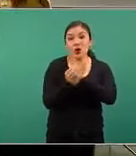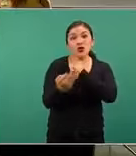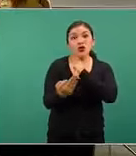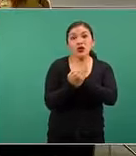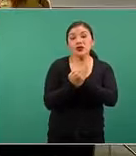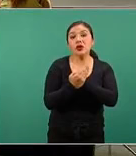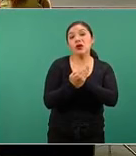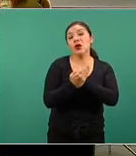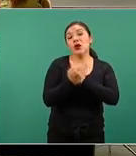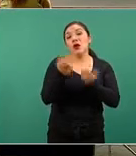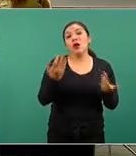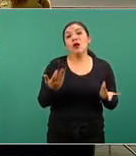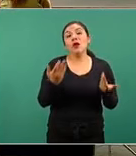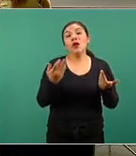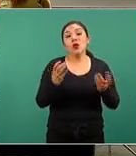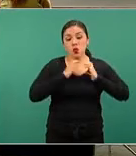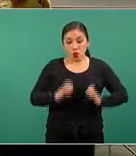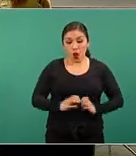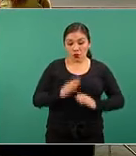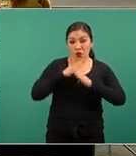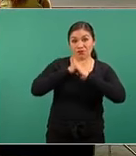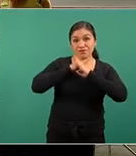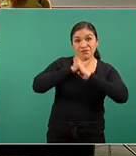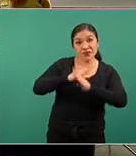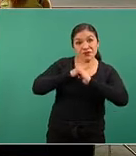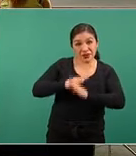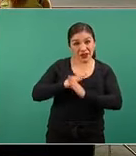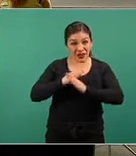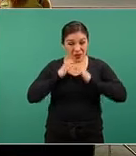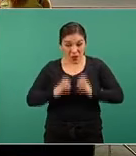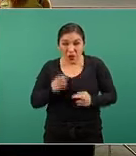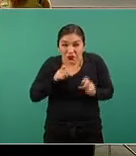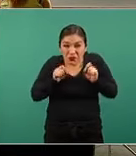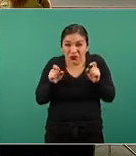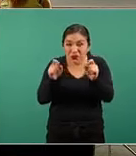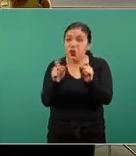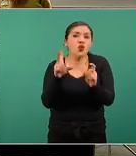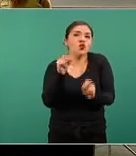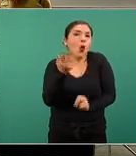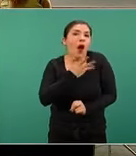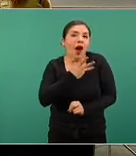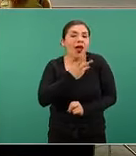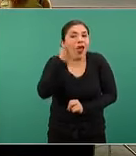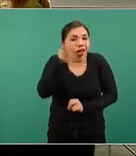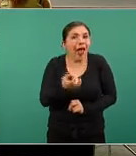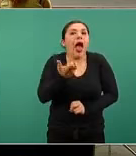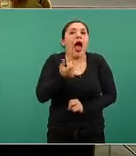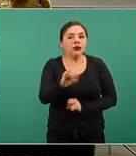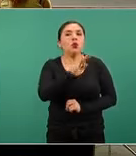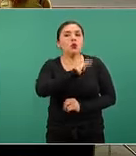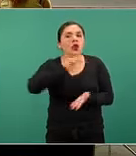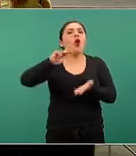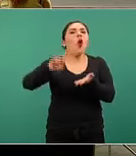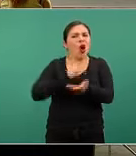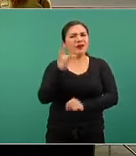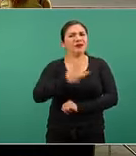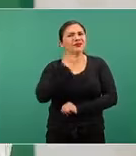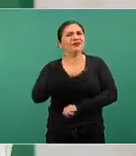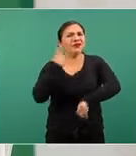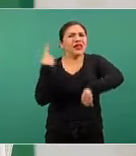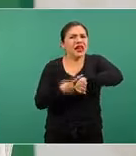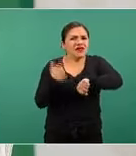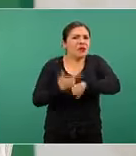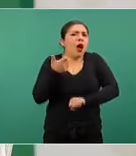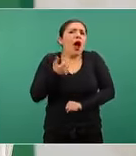inmune, naturalmente generada por la enfermedad previa, y pudieran desarrollar, sí, un nuevo cuadro de